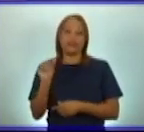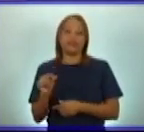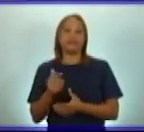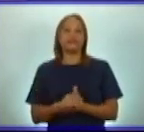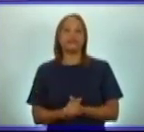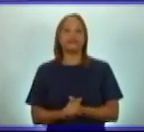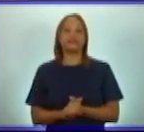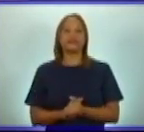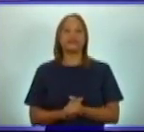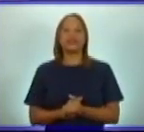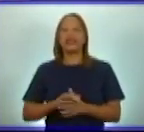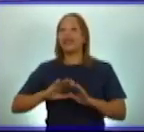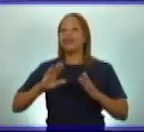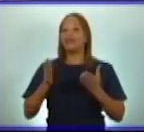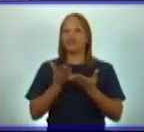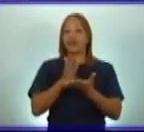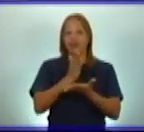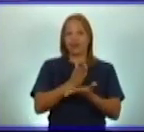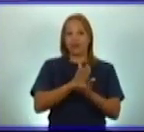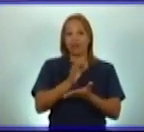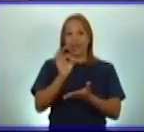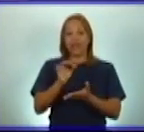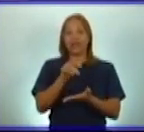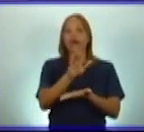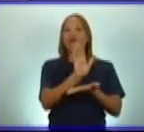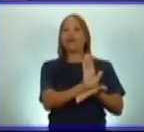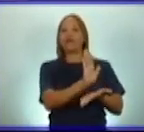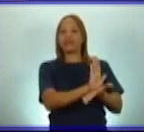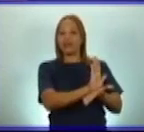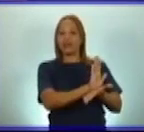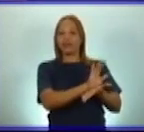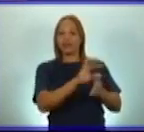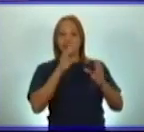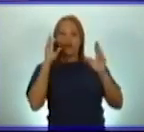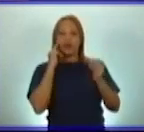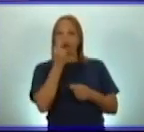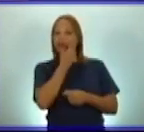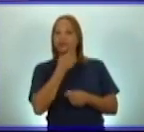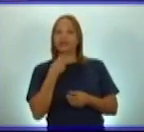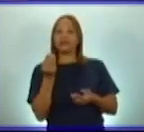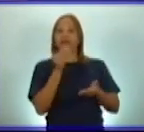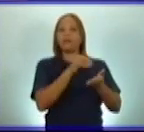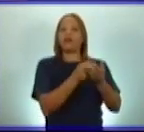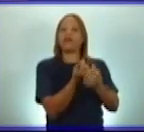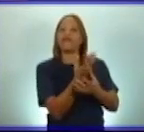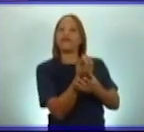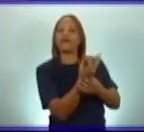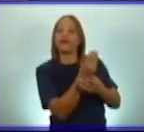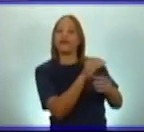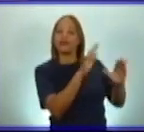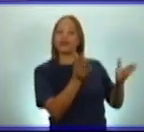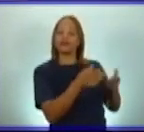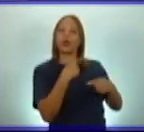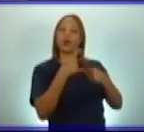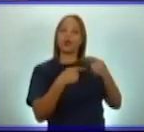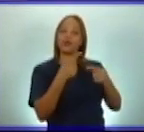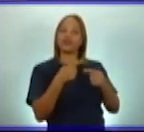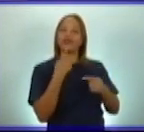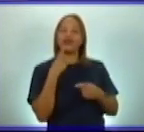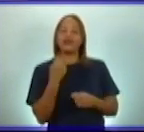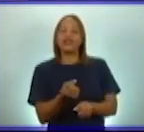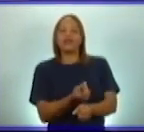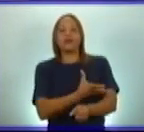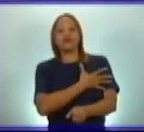En todas las escuelas hay un busto en el que le ponen flores y se conmemoran con emoción los